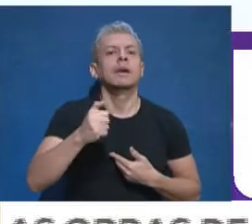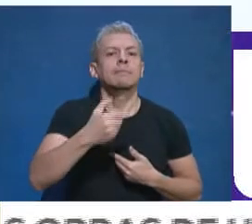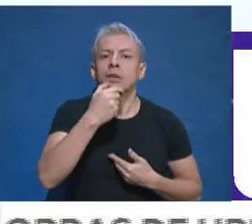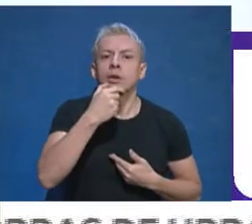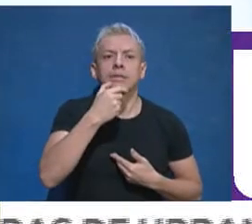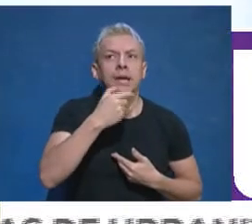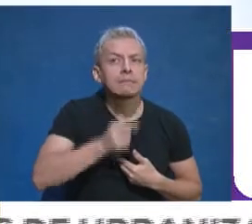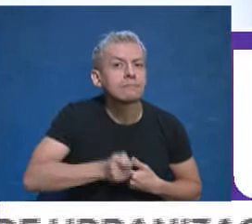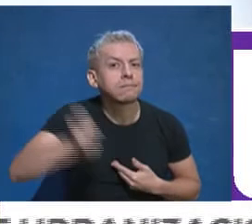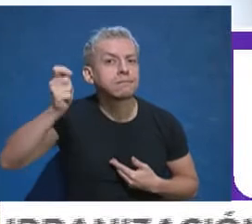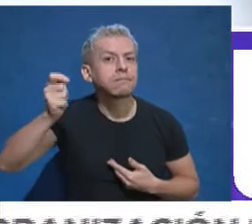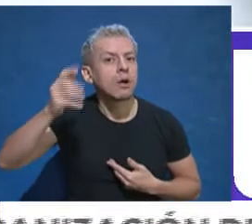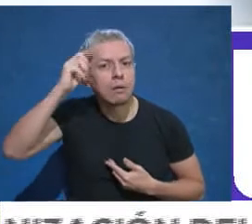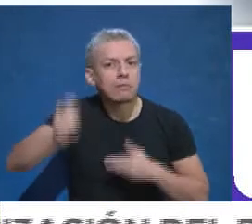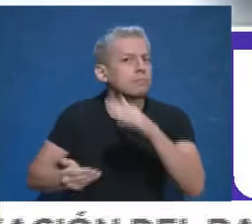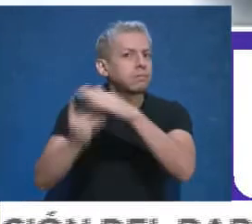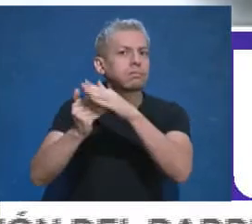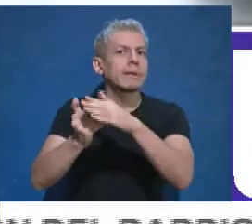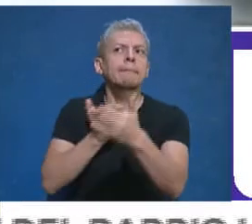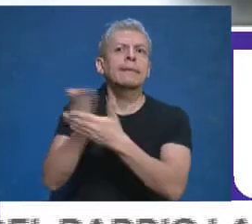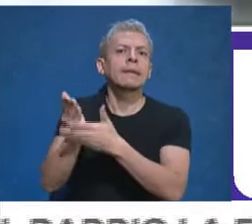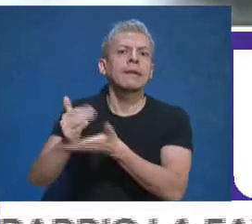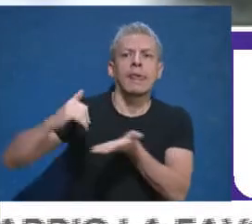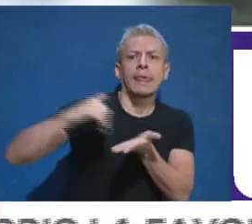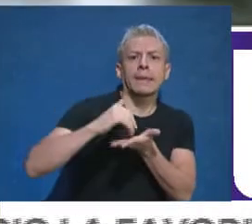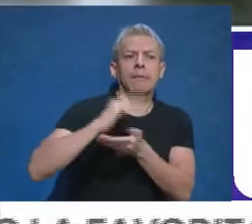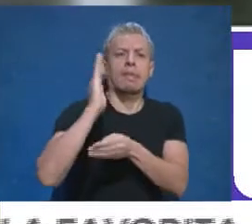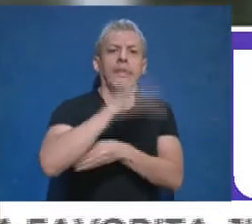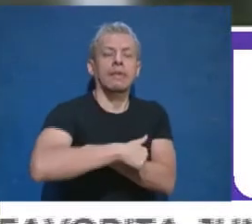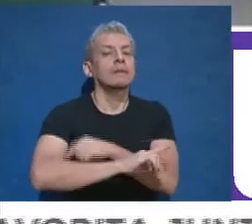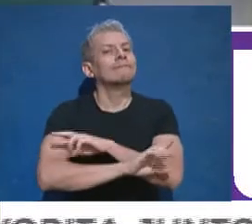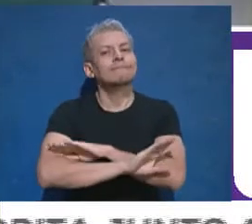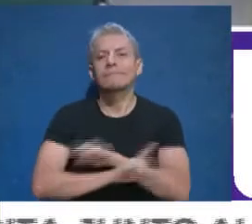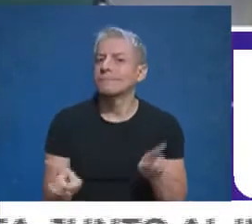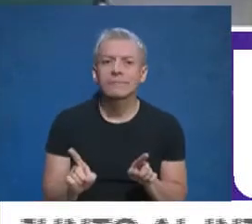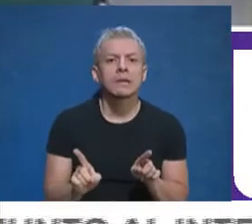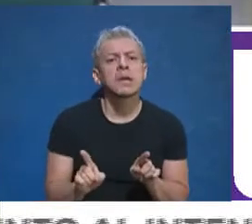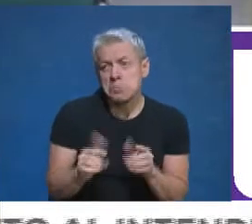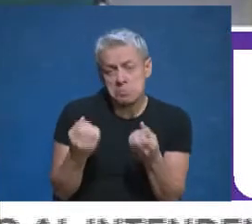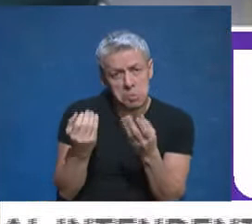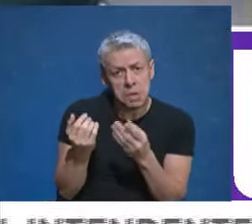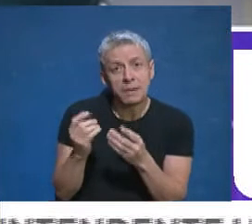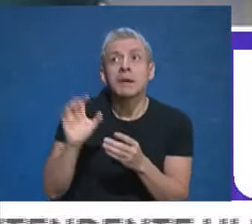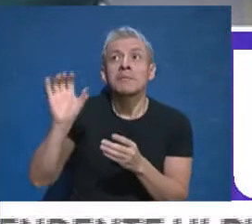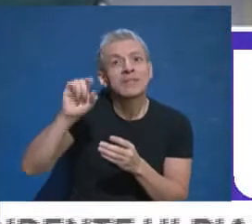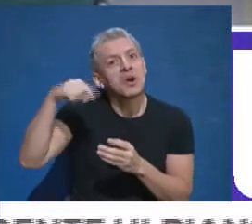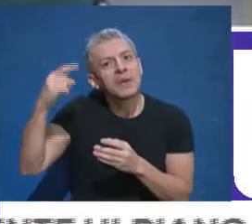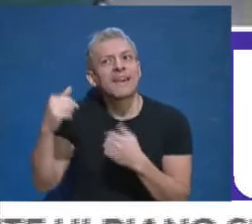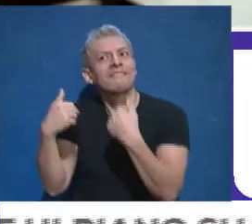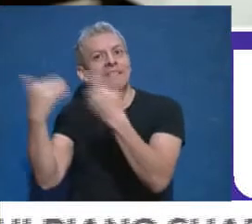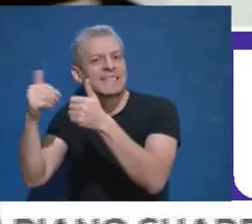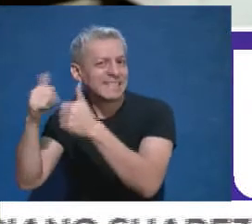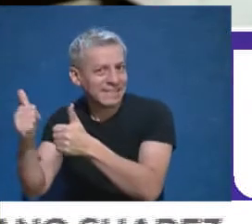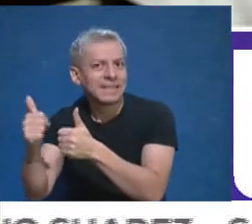a solicitar no ser discriminada. No estamos planteando que se le niegue a otras provincias beneficios. Lo que estamos